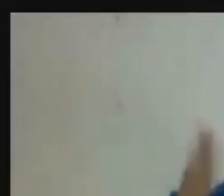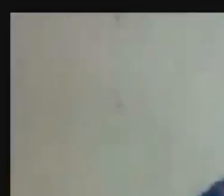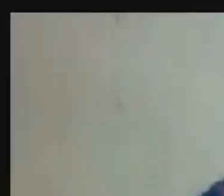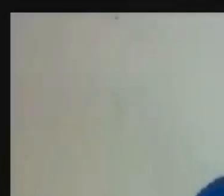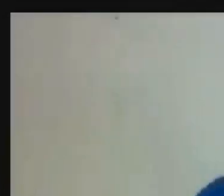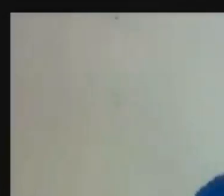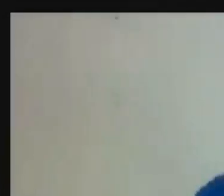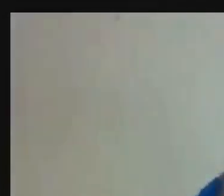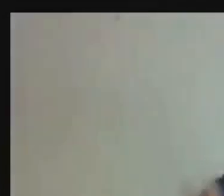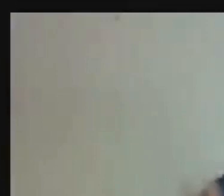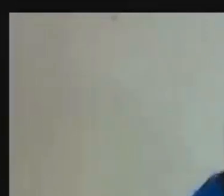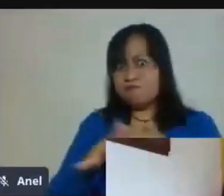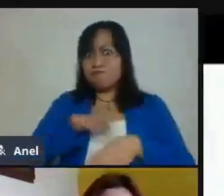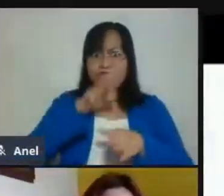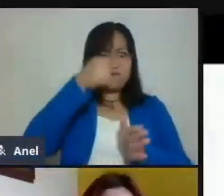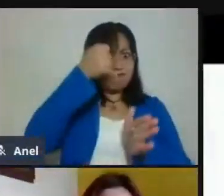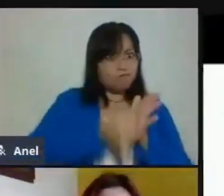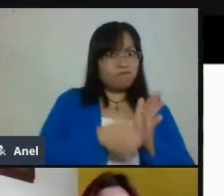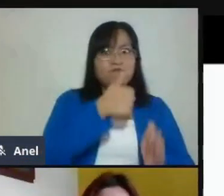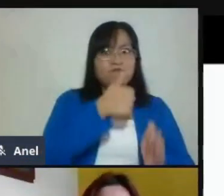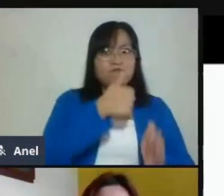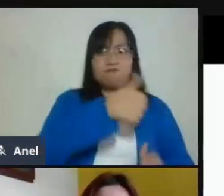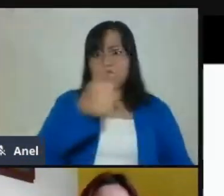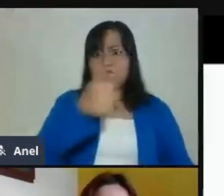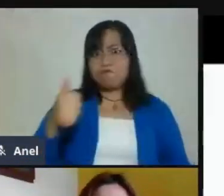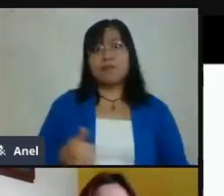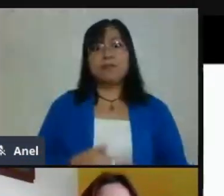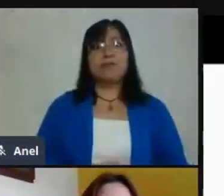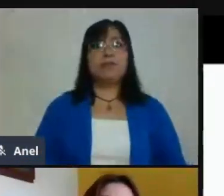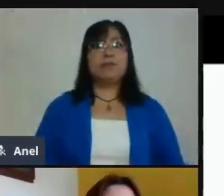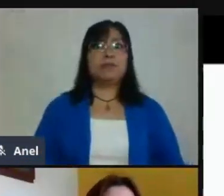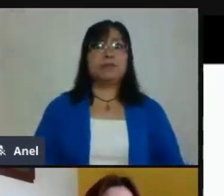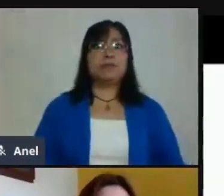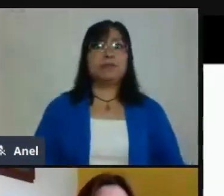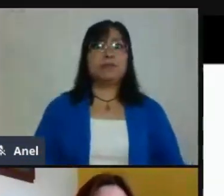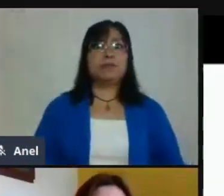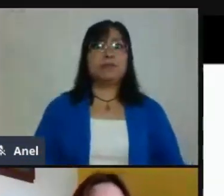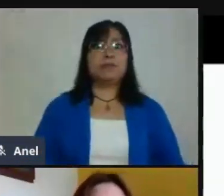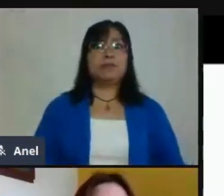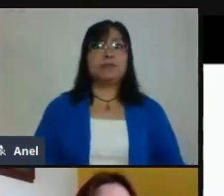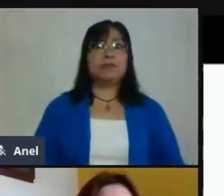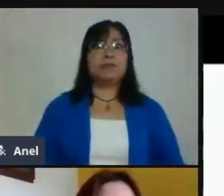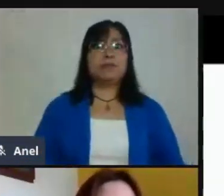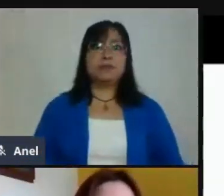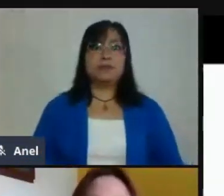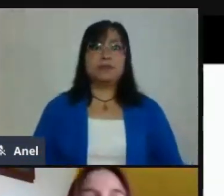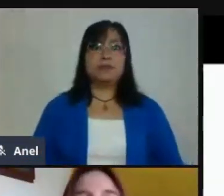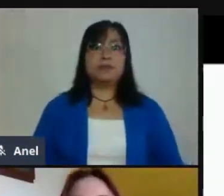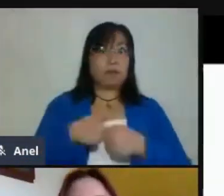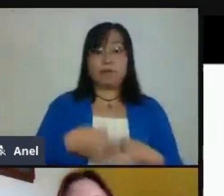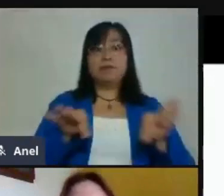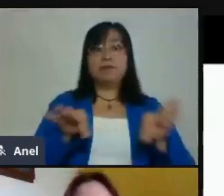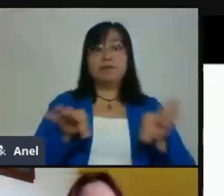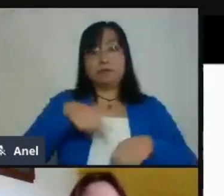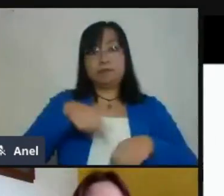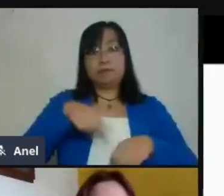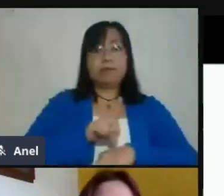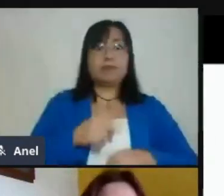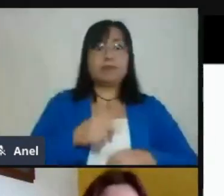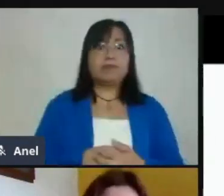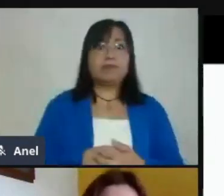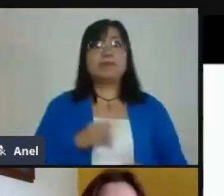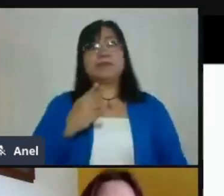bienvenido. Y una parte fundamental de nuestro seminario, pues, es Anel, que tal vez ya la han visto en nuestros